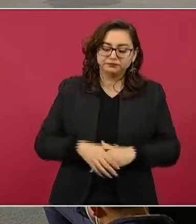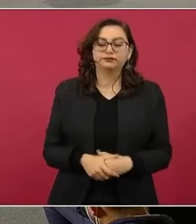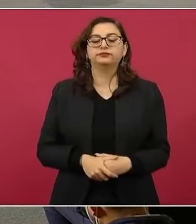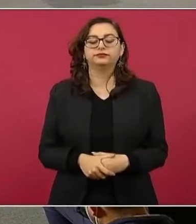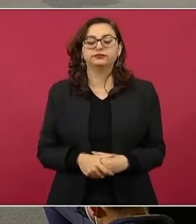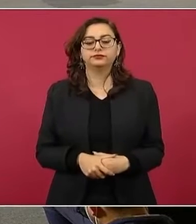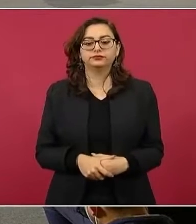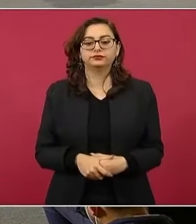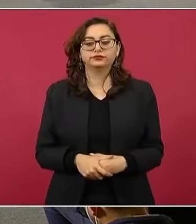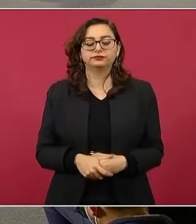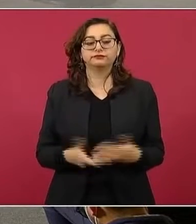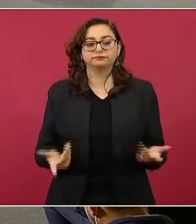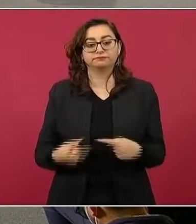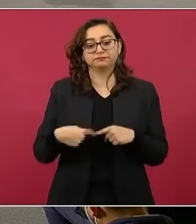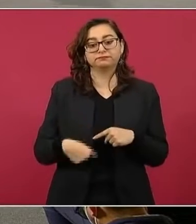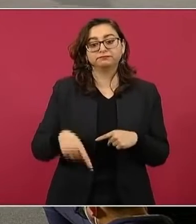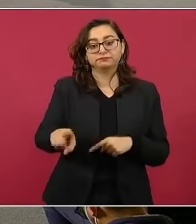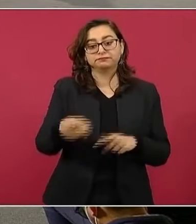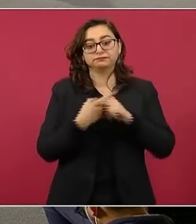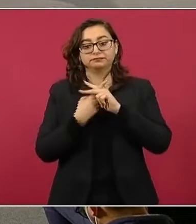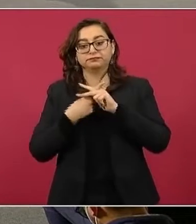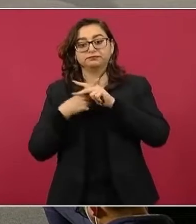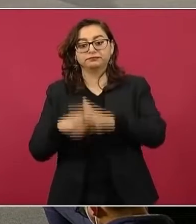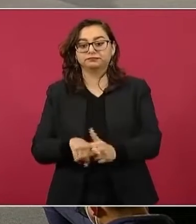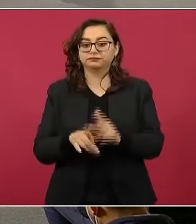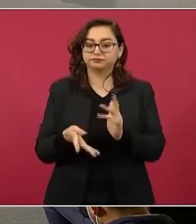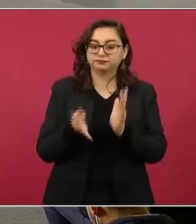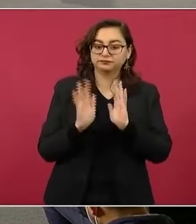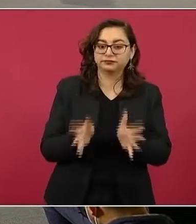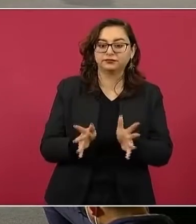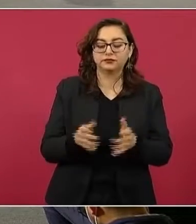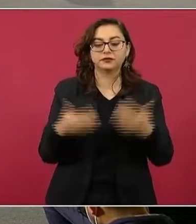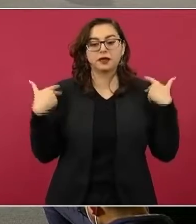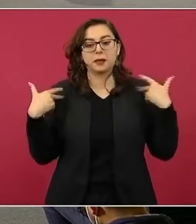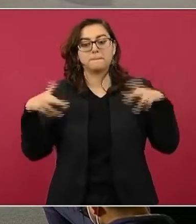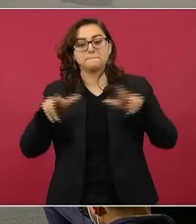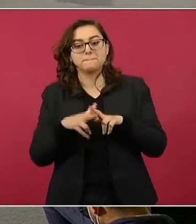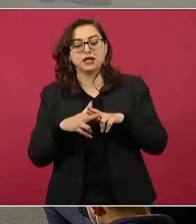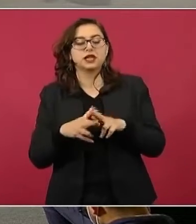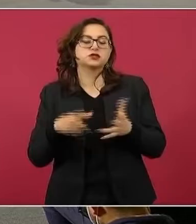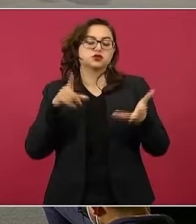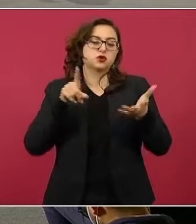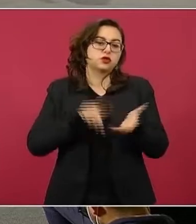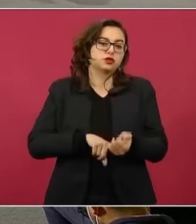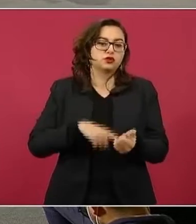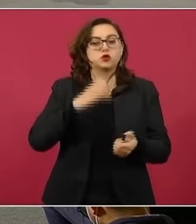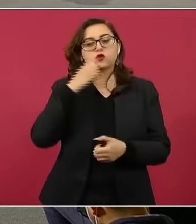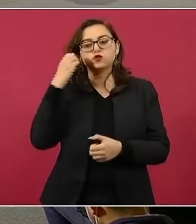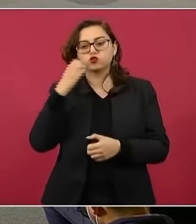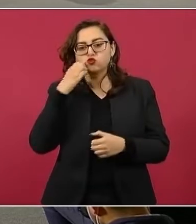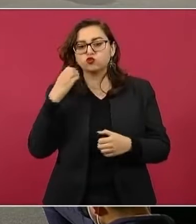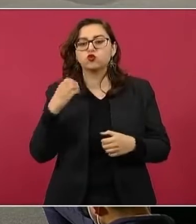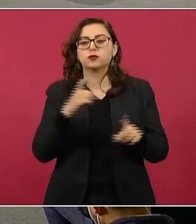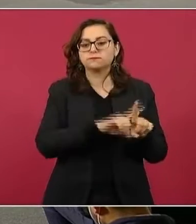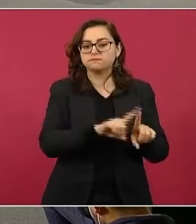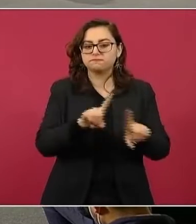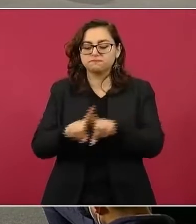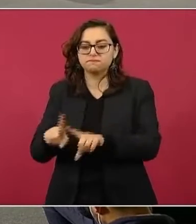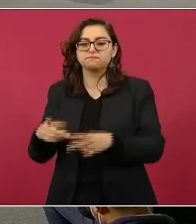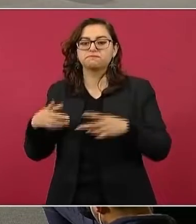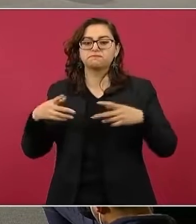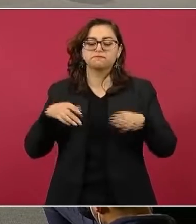¿Qué Iniciamos precisamente lo que es el proceso de refuerzo de vacunación a nuestro personal docente.